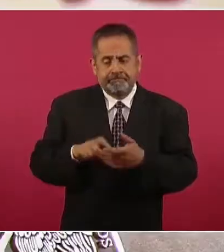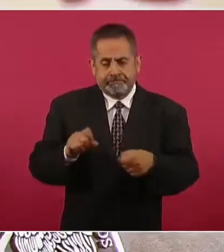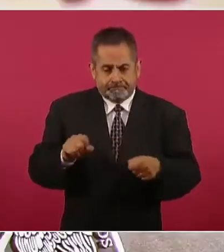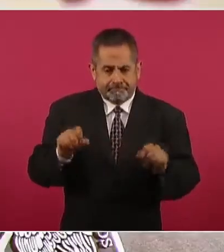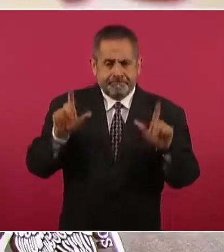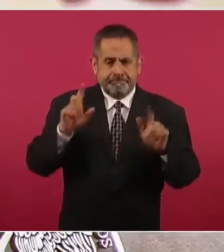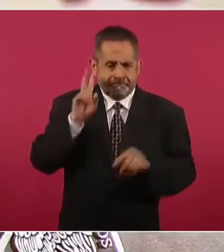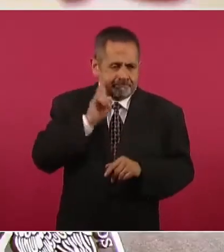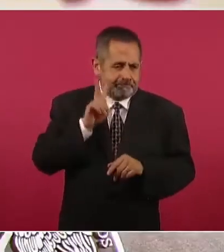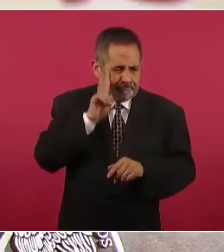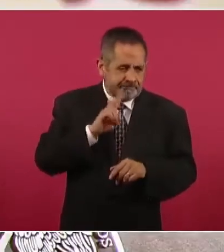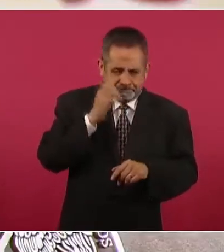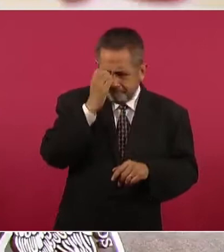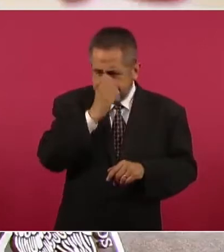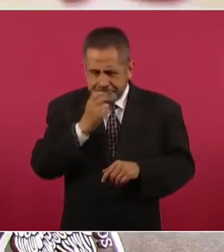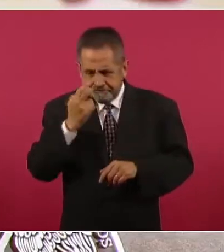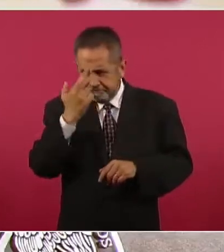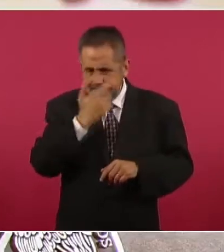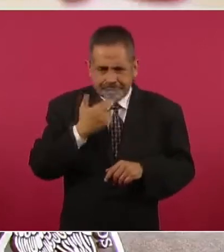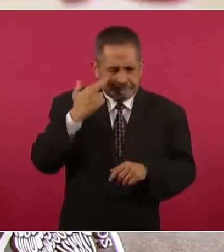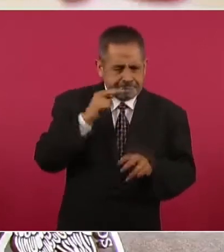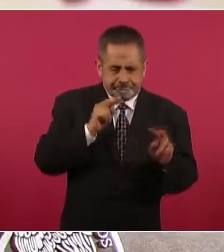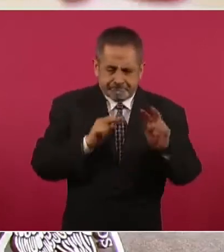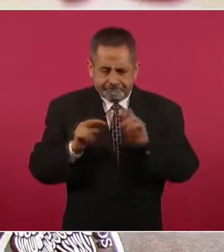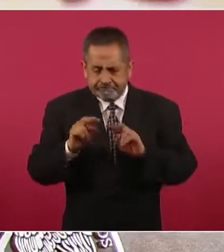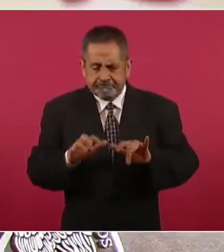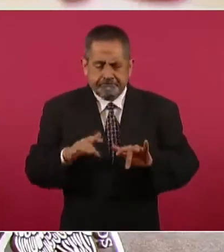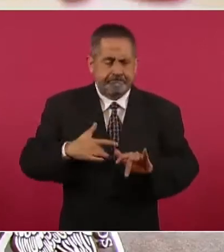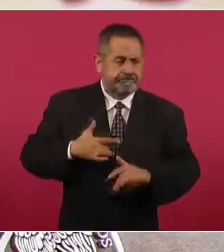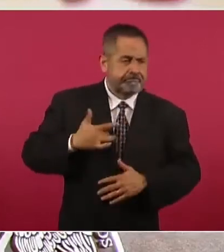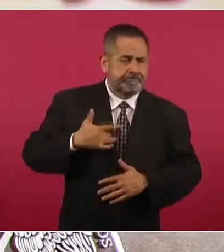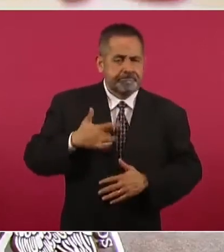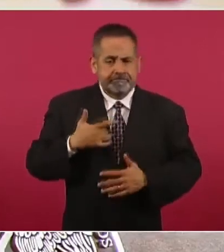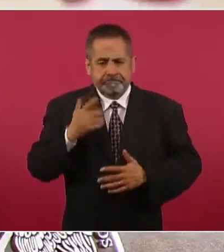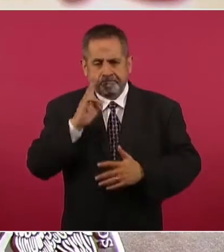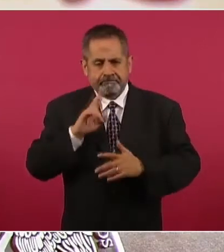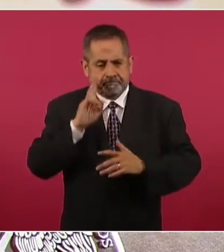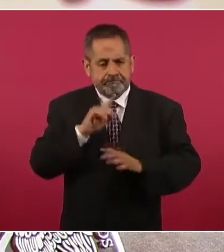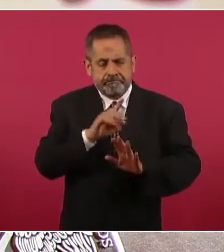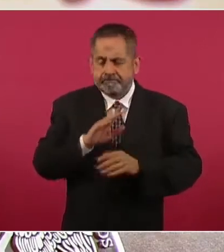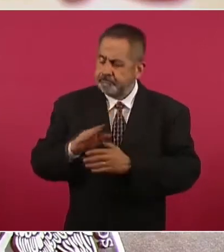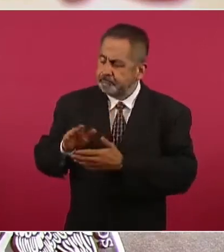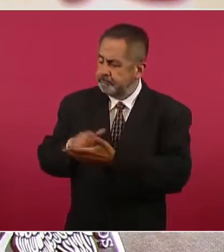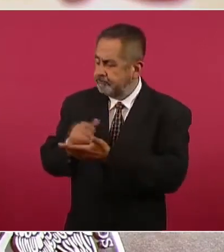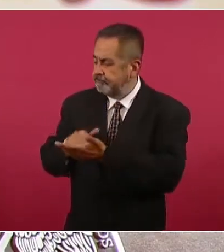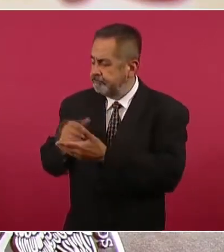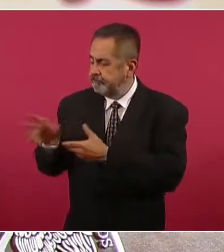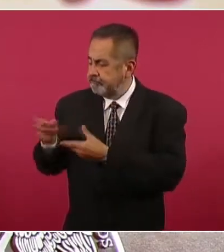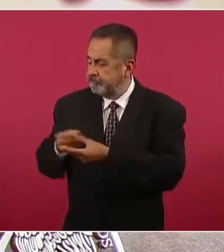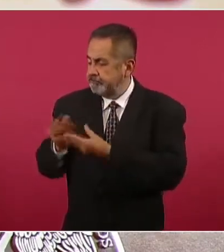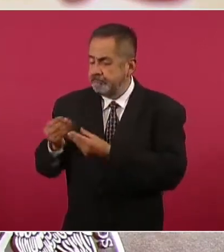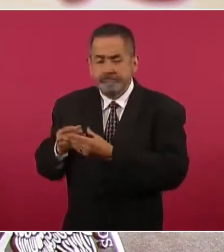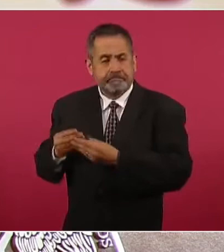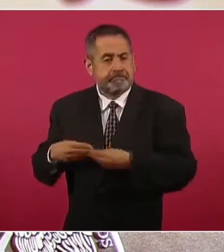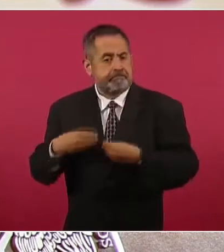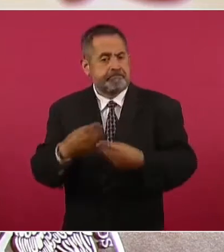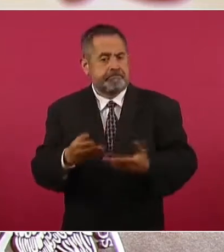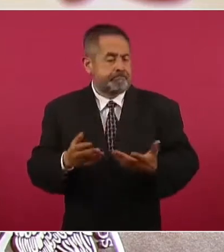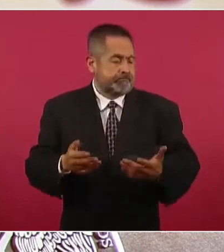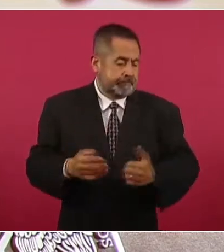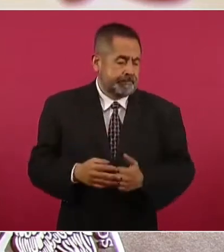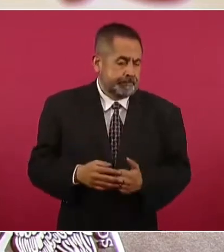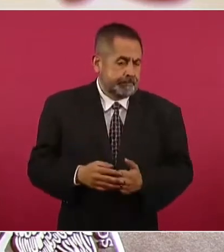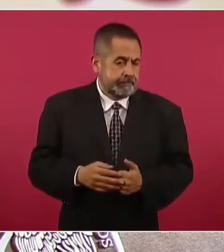explorado y seguramente están en la actualización de algunos de sus datos, principalmente alguno de